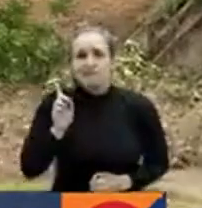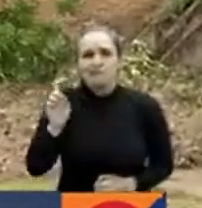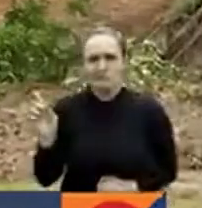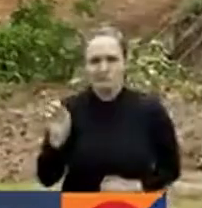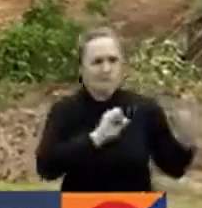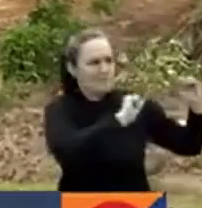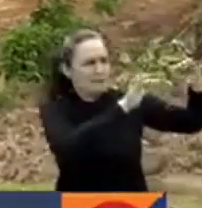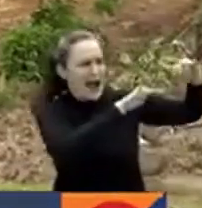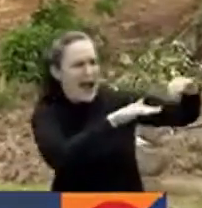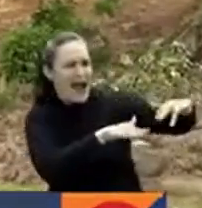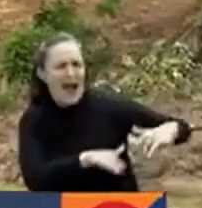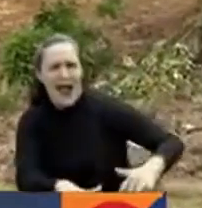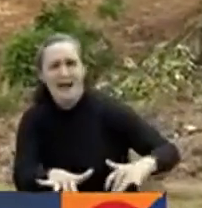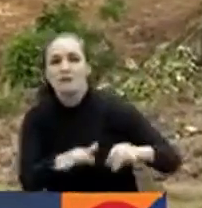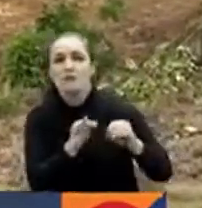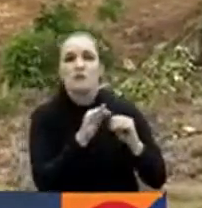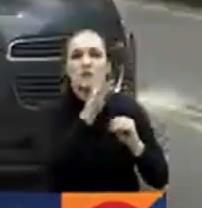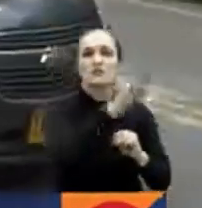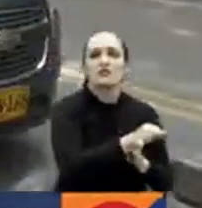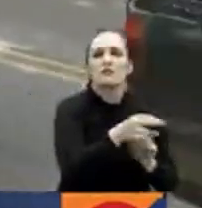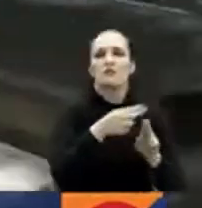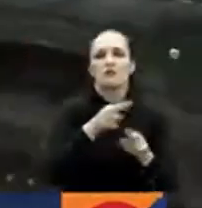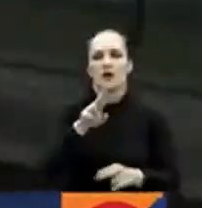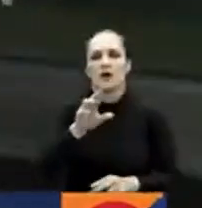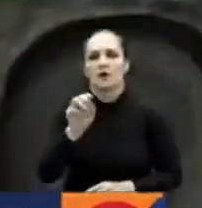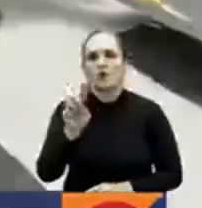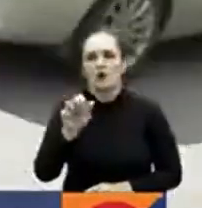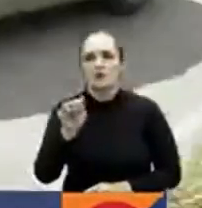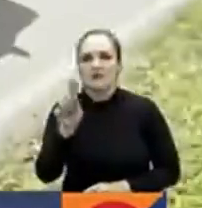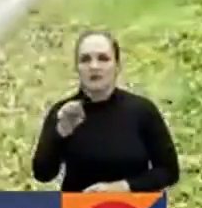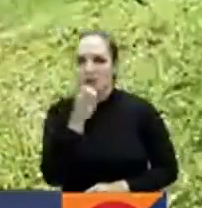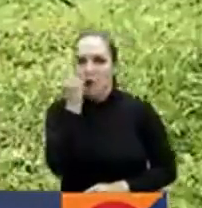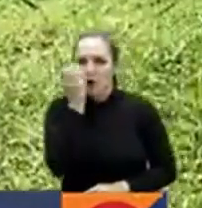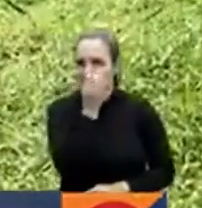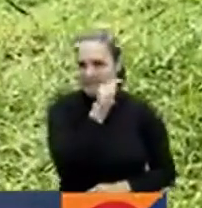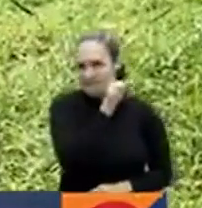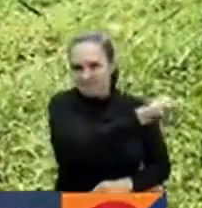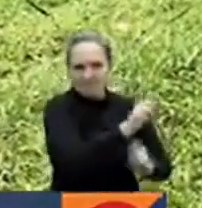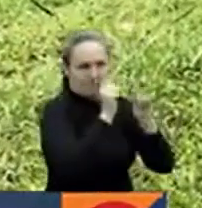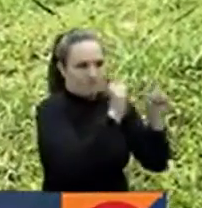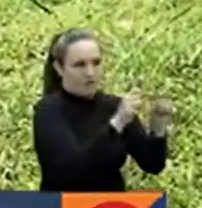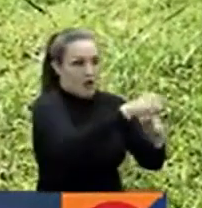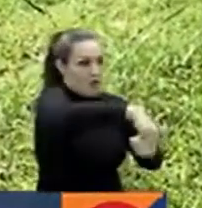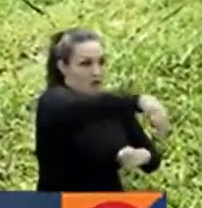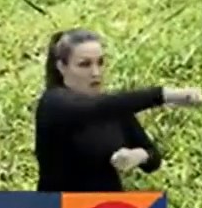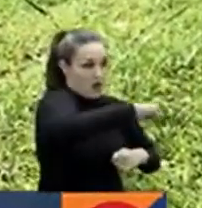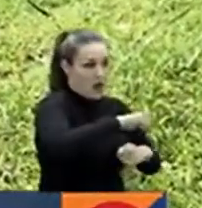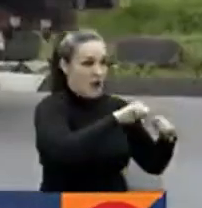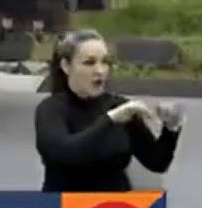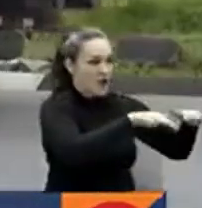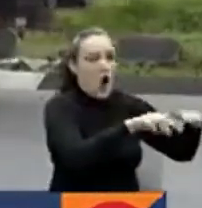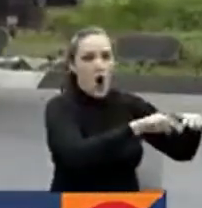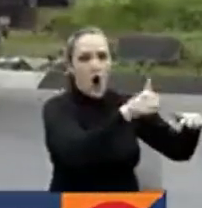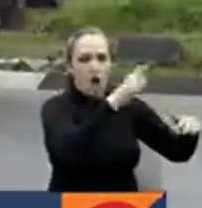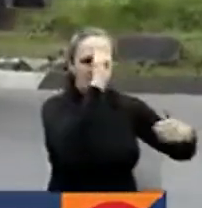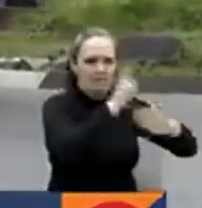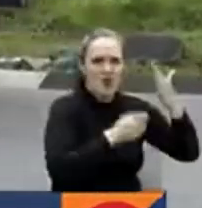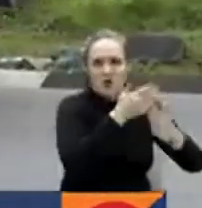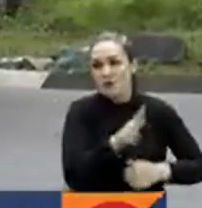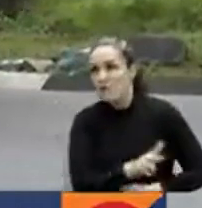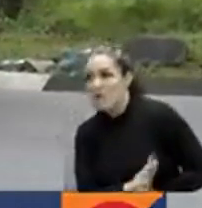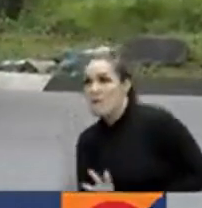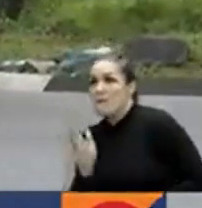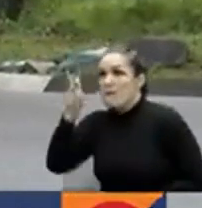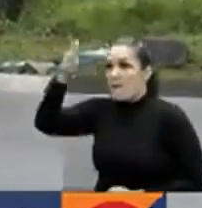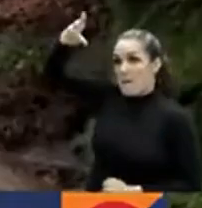deslizamiento de tierra en el municipio de Rosas. La vía alterna que está siendo utilizada por vehículos livianos, la depresión, la